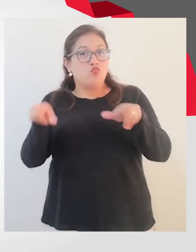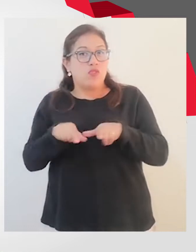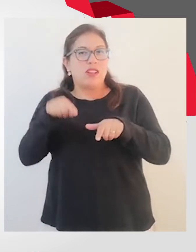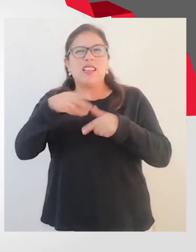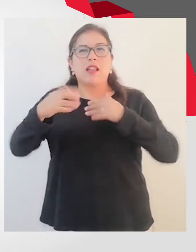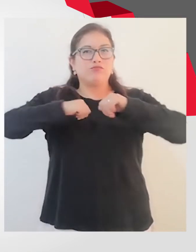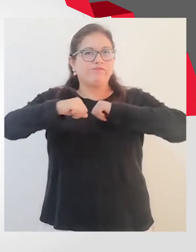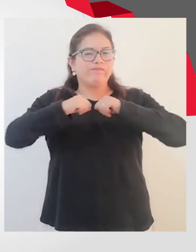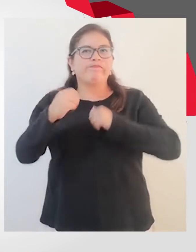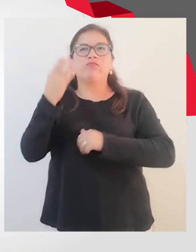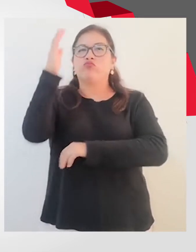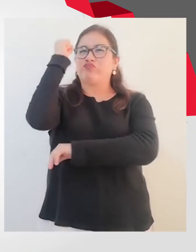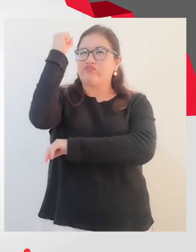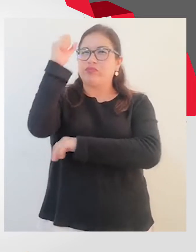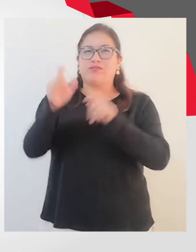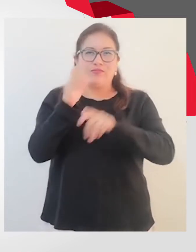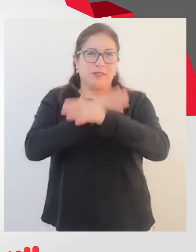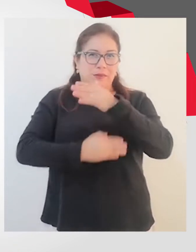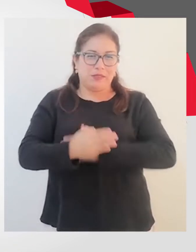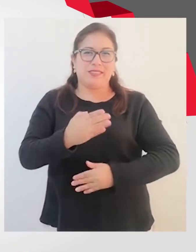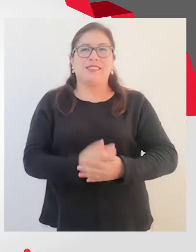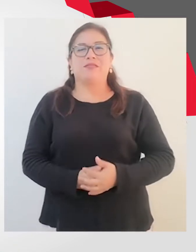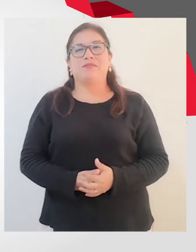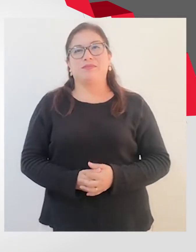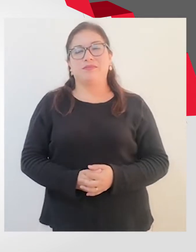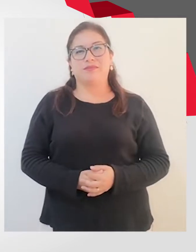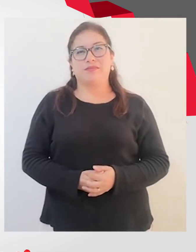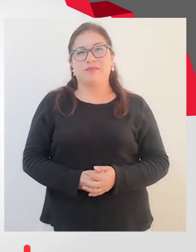que informa y promueve los derechos de las personas con discapacidad.